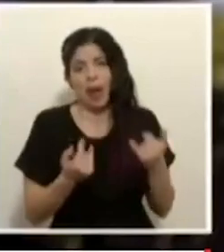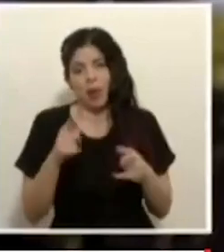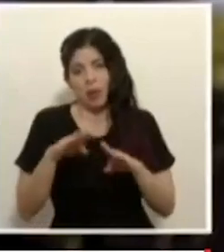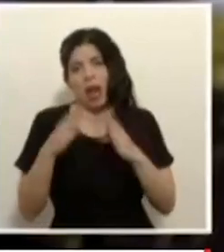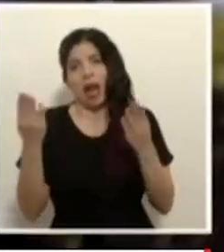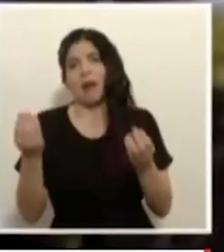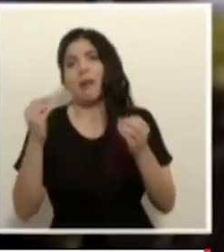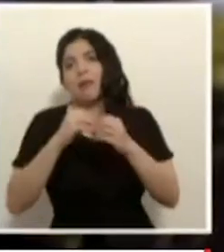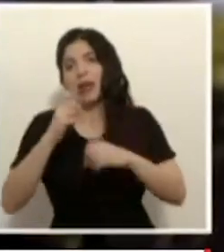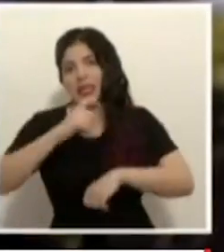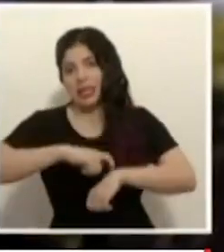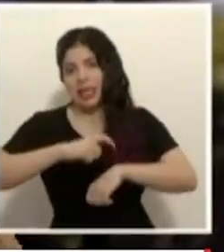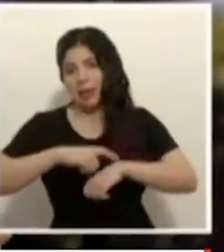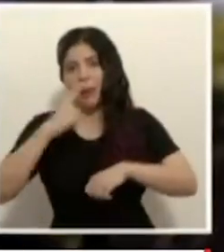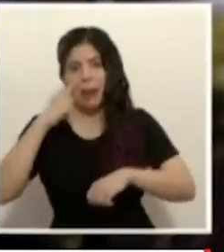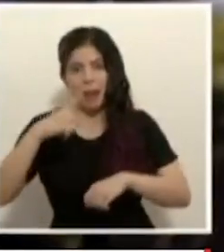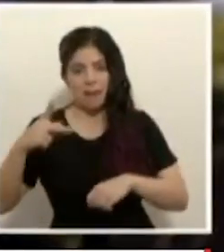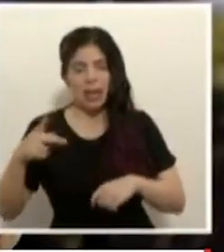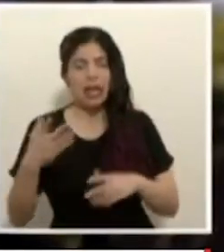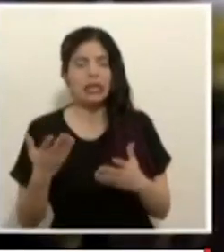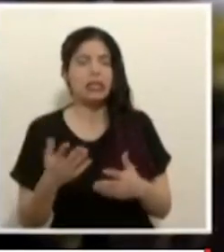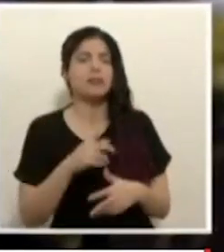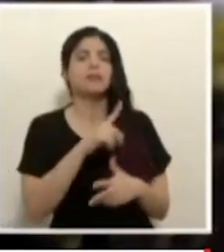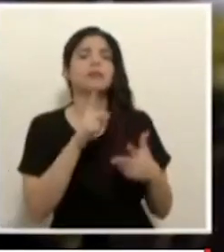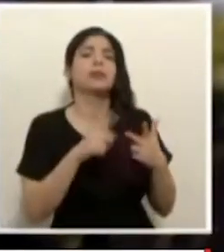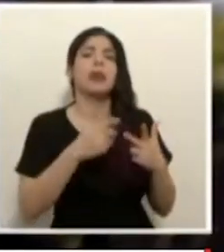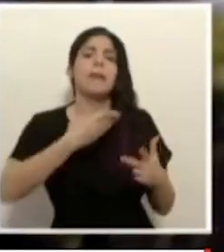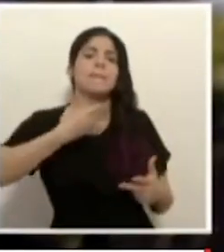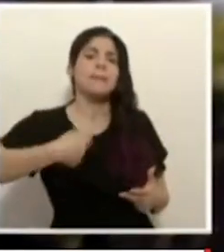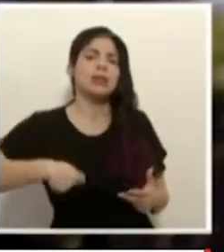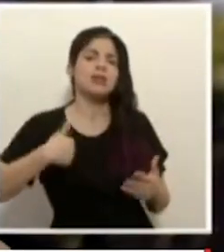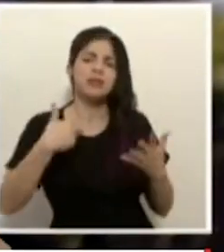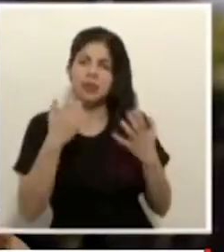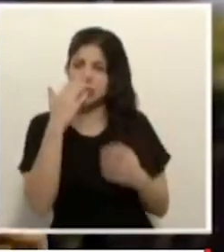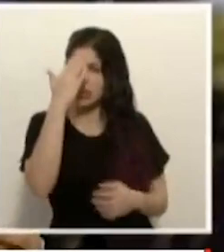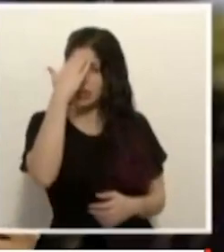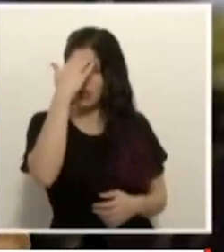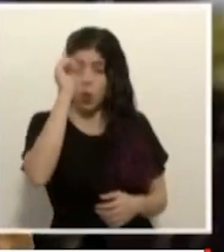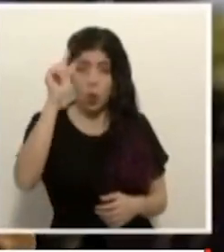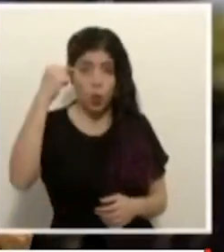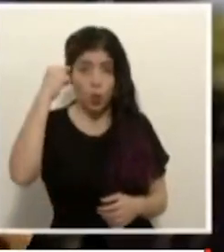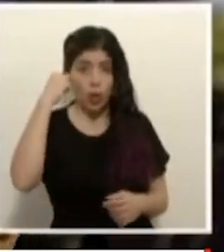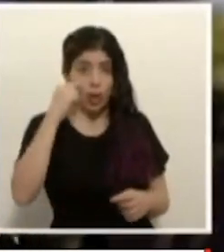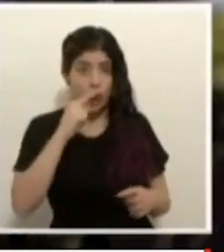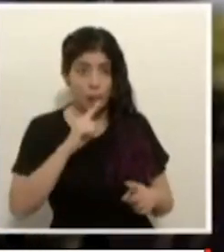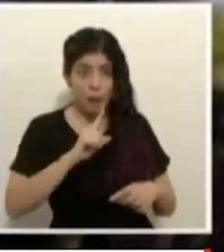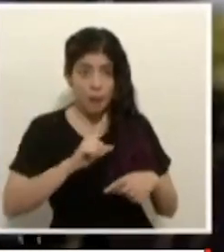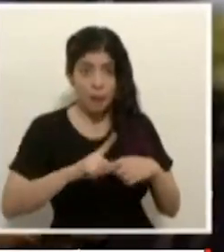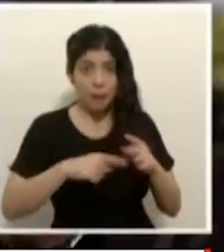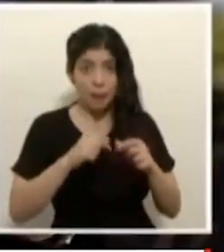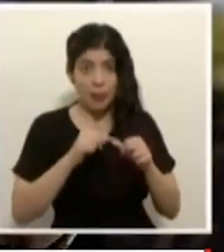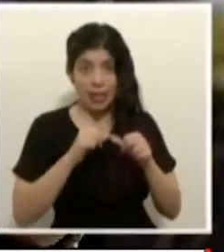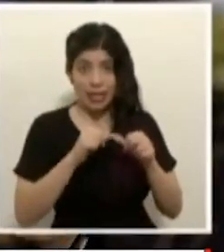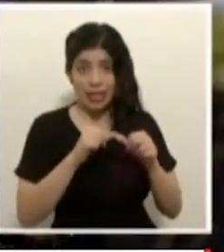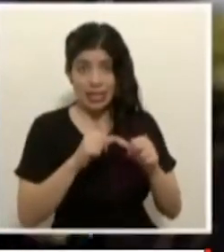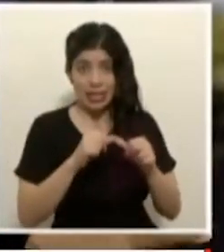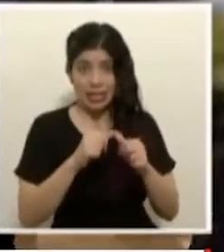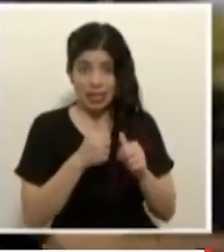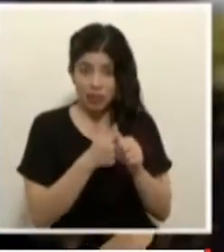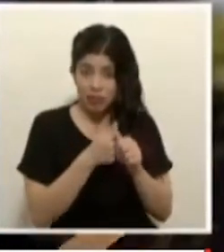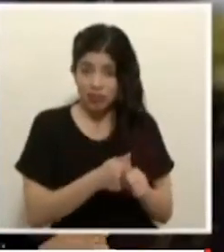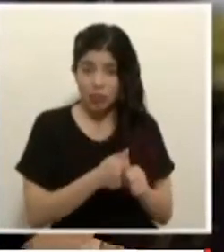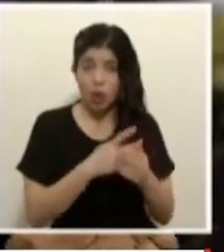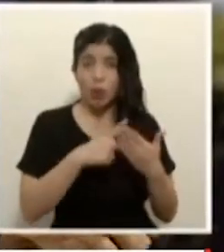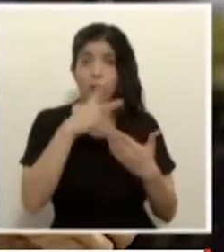más tiempo de playas y presidente quisiera saber si el gobierno va a seguir casado con el proyecto de